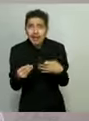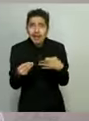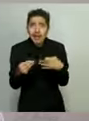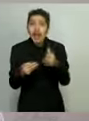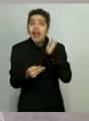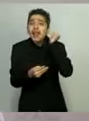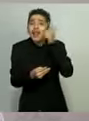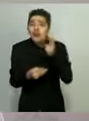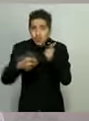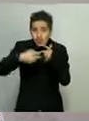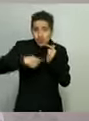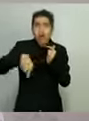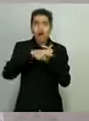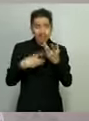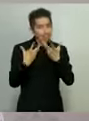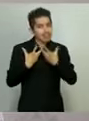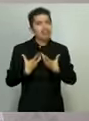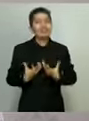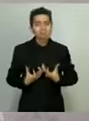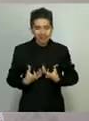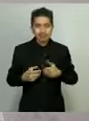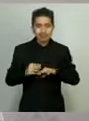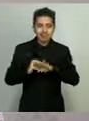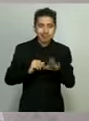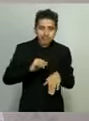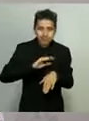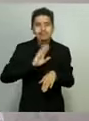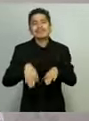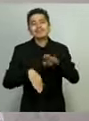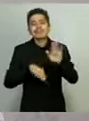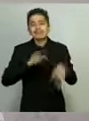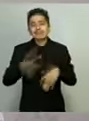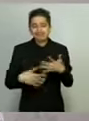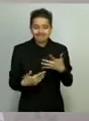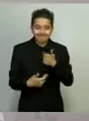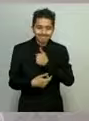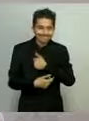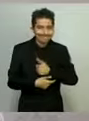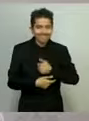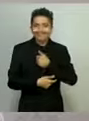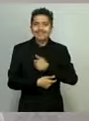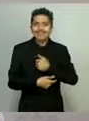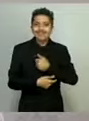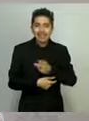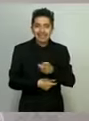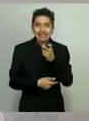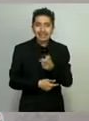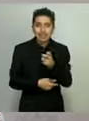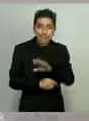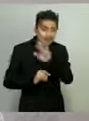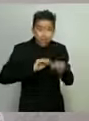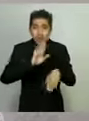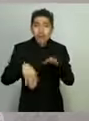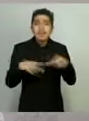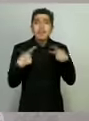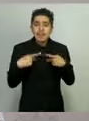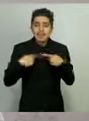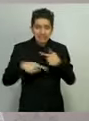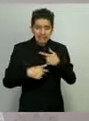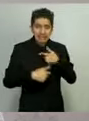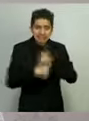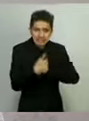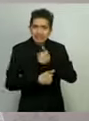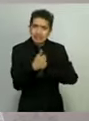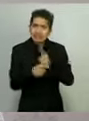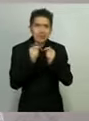Algunos, tristemente, han quedado en el camino, y la muerte, lejos de atemorizar a los que siguen dando la batalla,